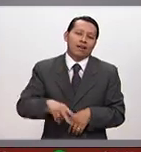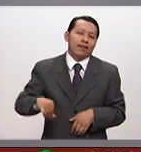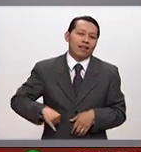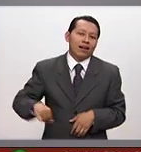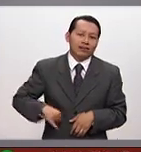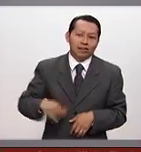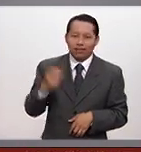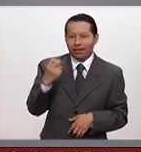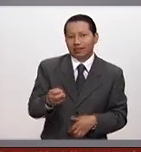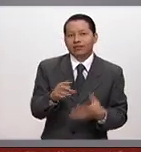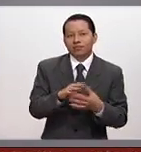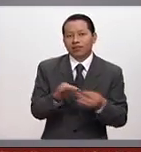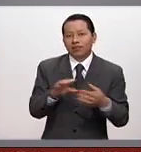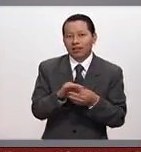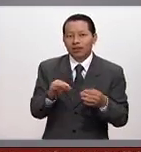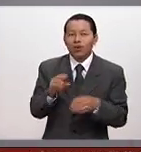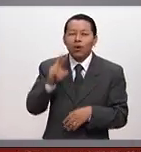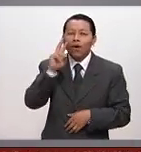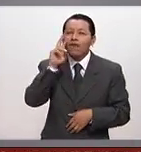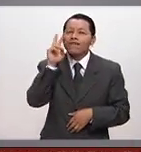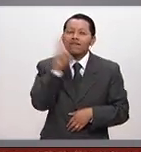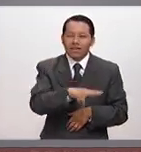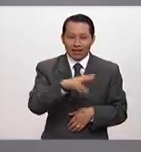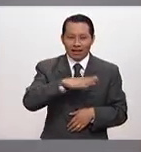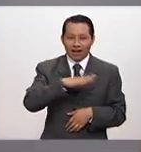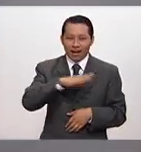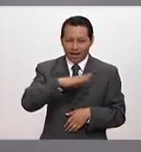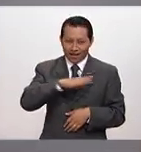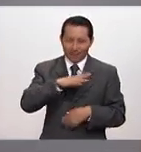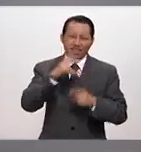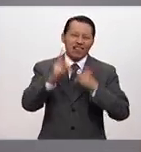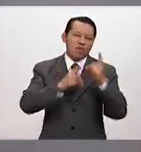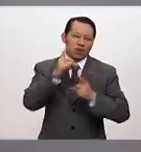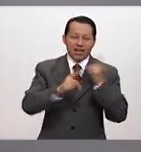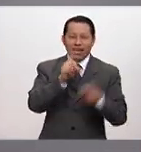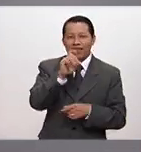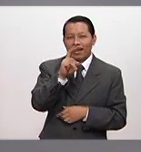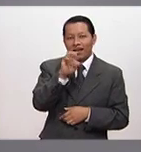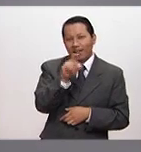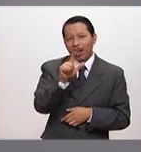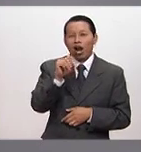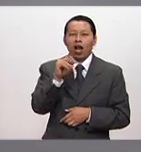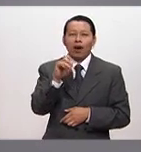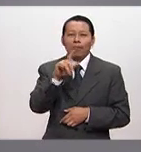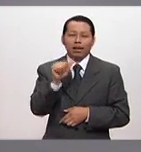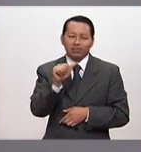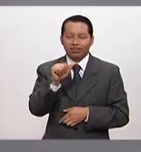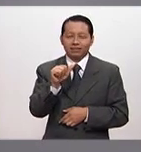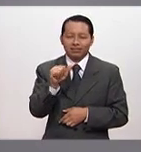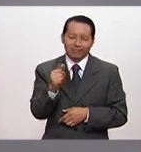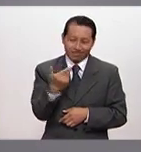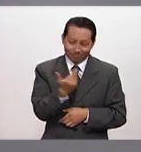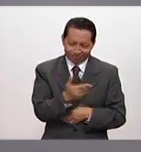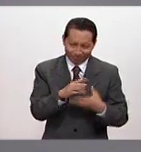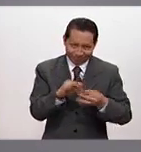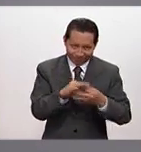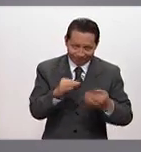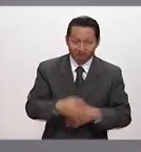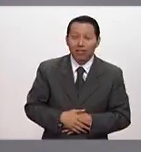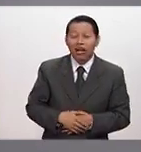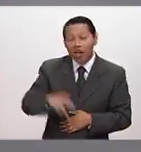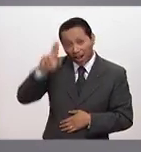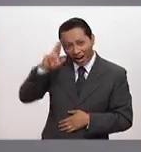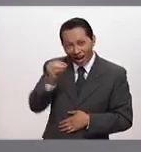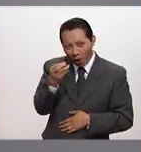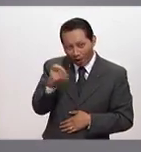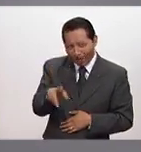Y bueno, pues ya está aquí, como podrán ver, al especialista de los deportes, Daniel López Casarín. ¿Cómo van las cosas allá en Brasil? Oye, qué gusto saludarte, mi estimado Omar, que